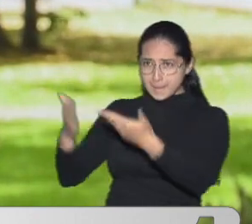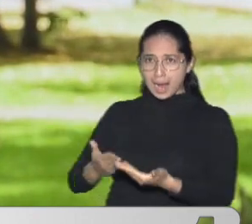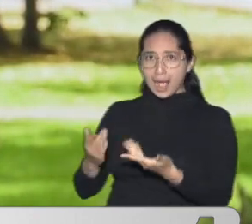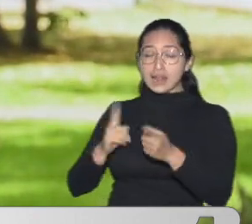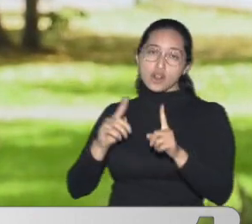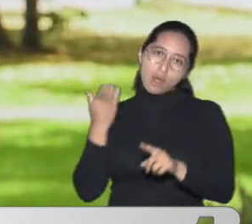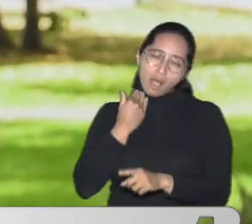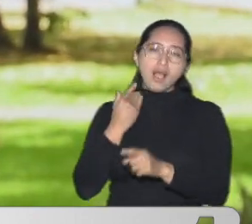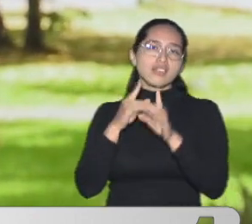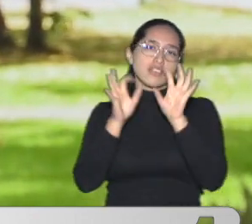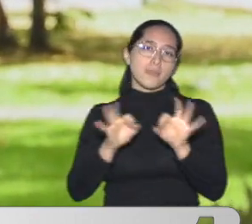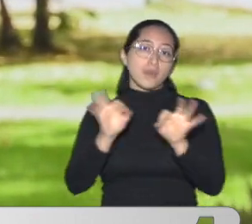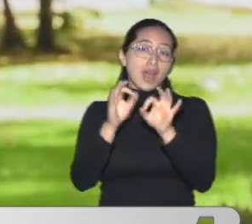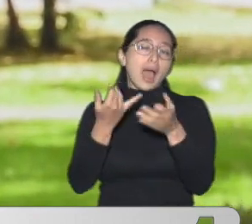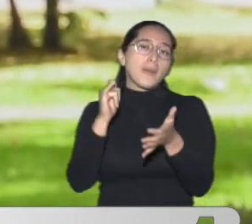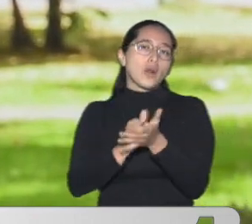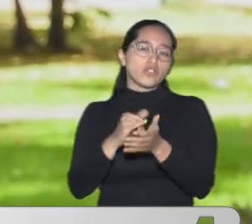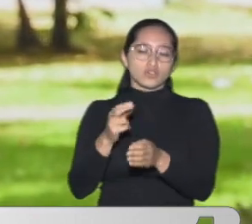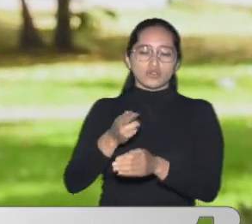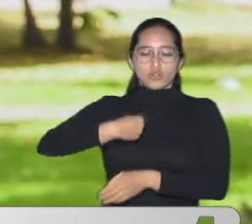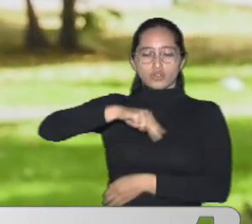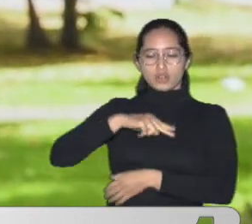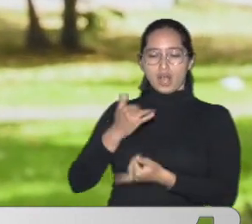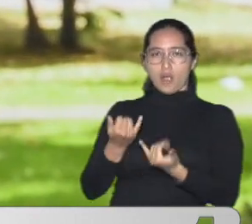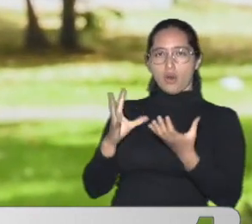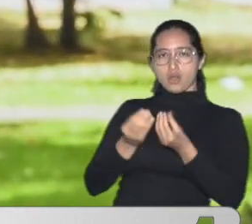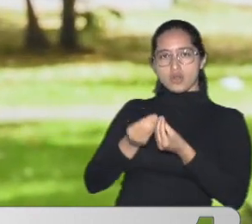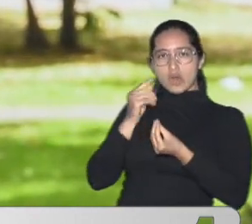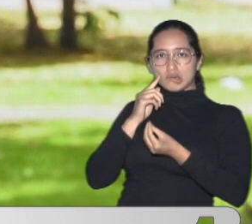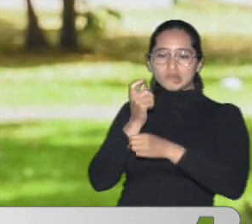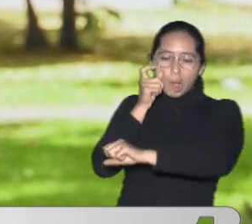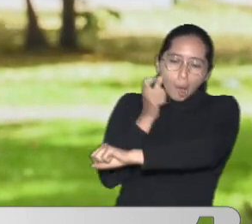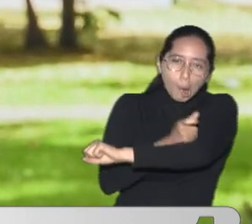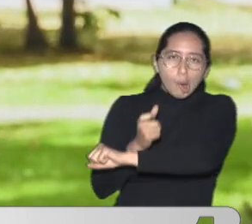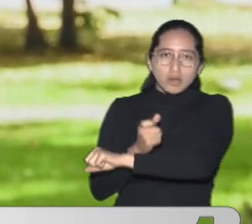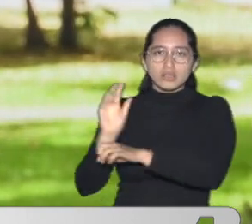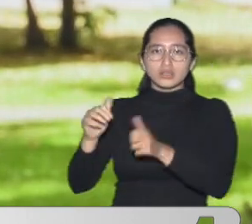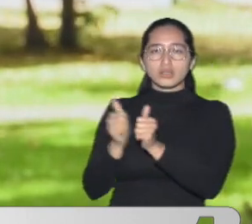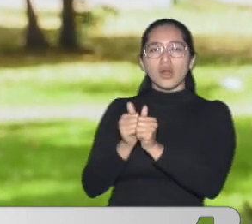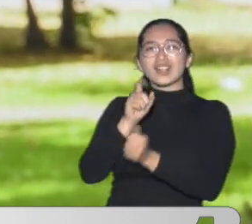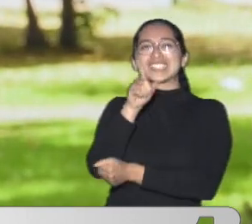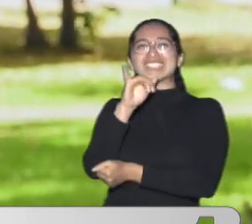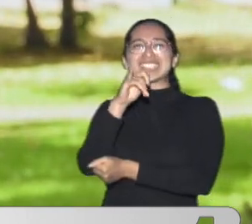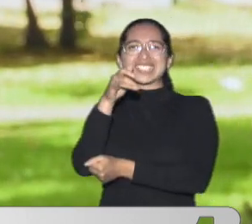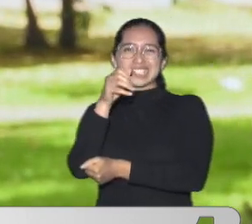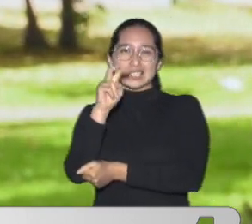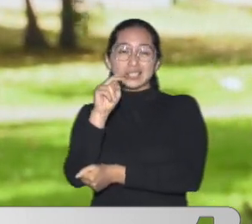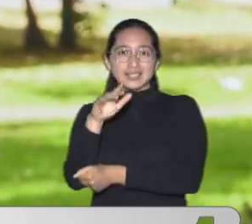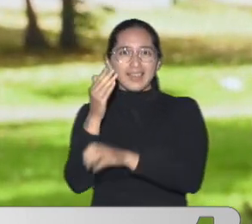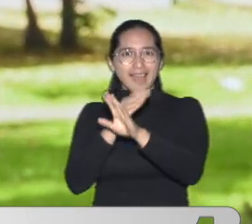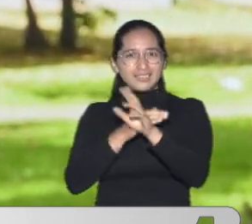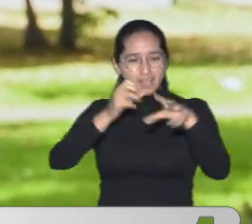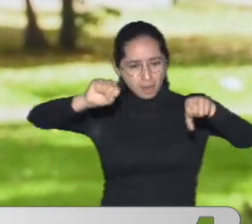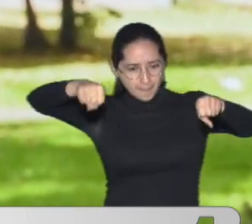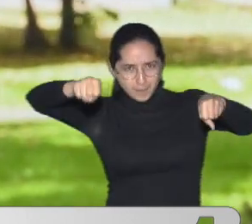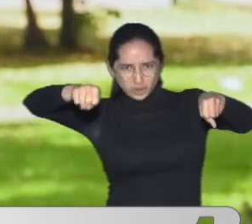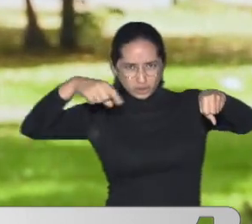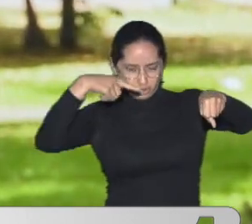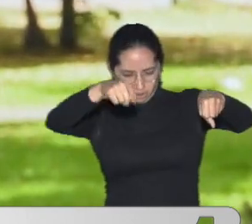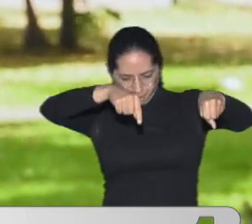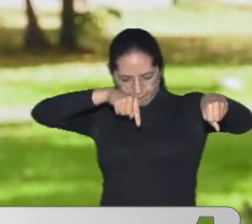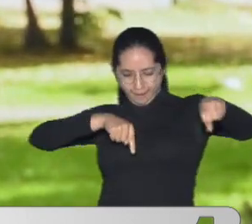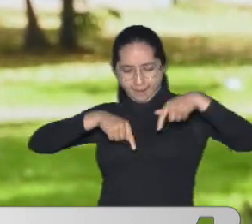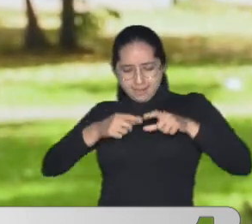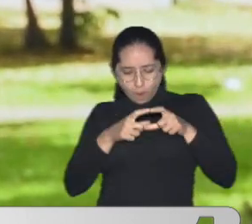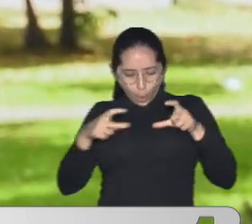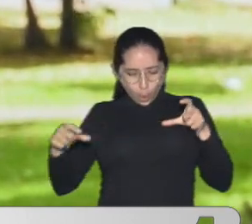control con el grupo de SIJIN Donde nos estamos ubicando las famosas placas que desafortunadamente se presentó este